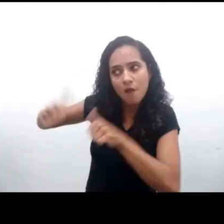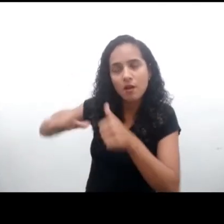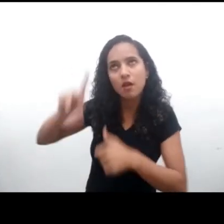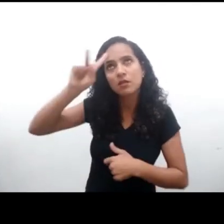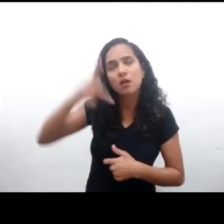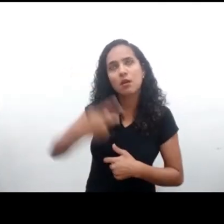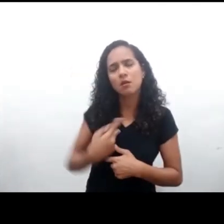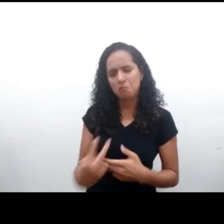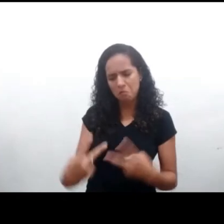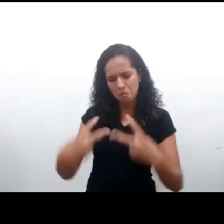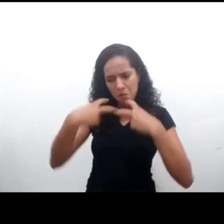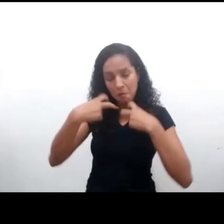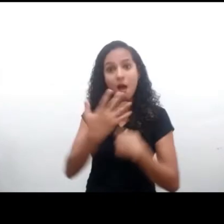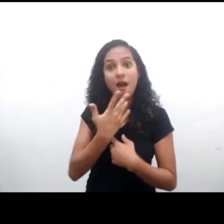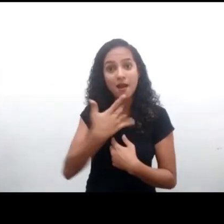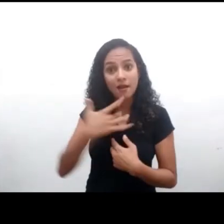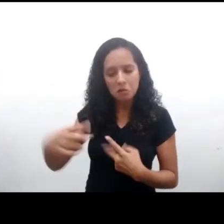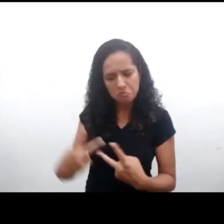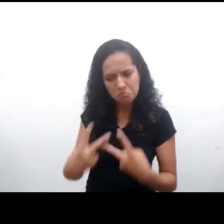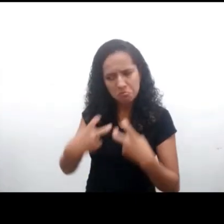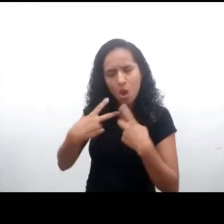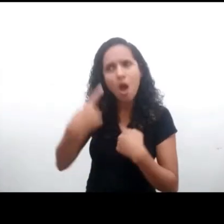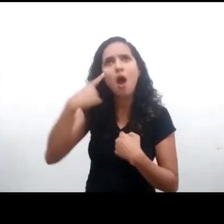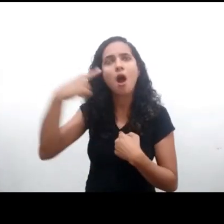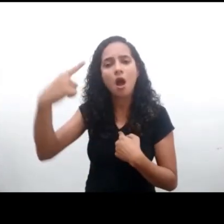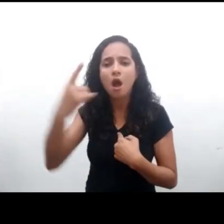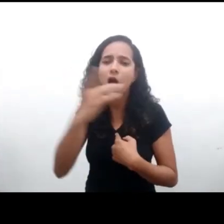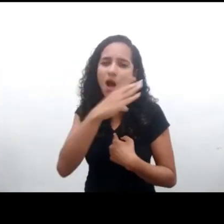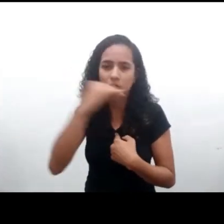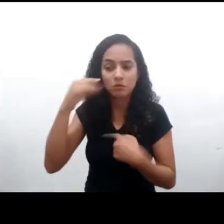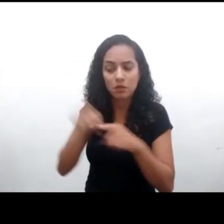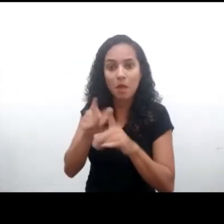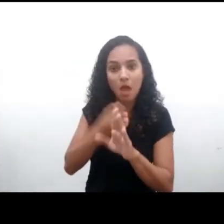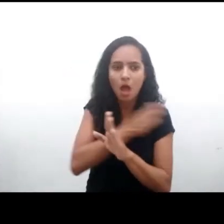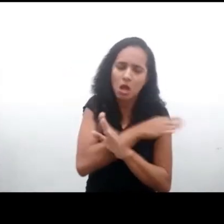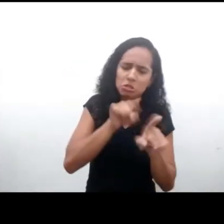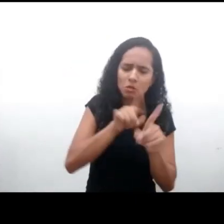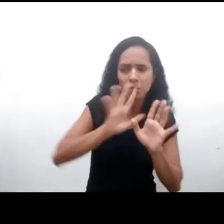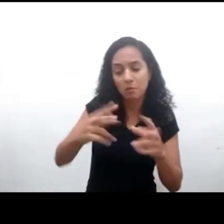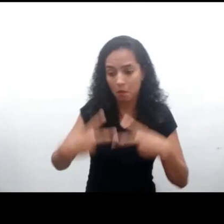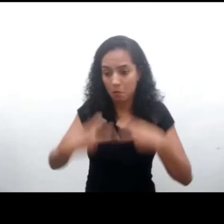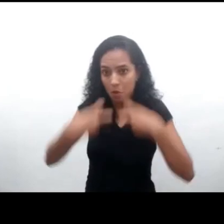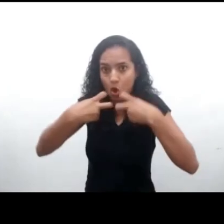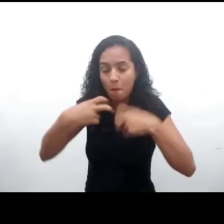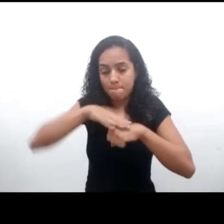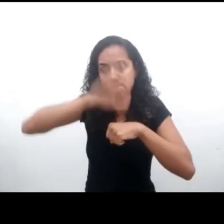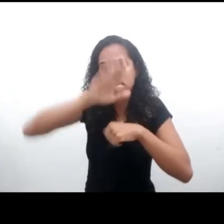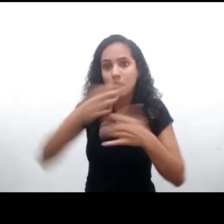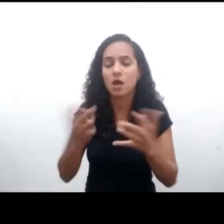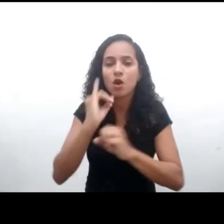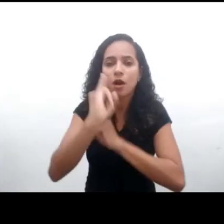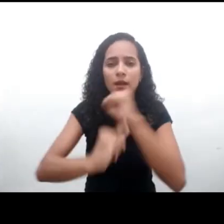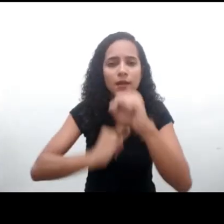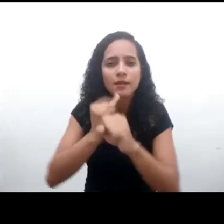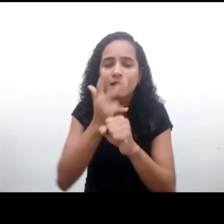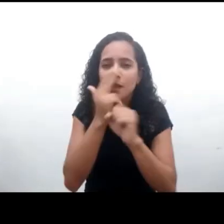mismos evalúan sus propios comportamientos. Esto fue común en diversos grupos y esto mucho antes de la pandemia. A la vez, Internet